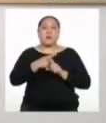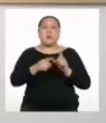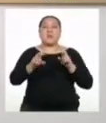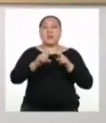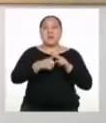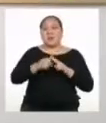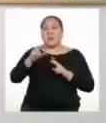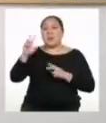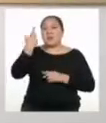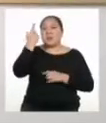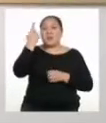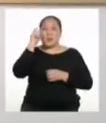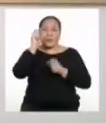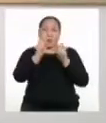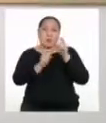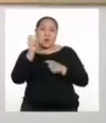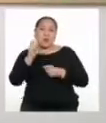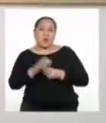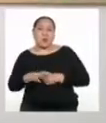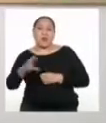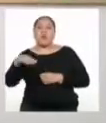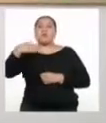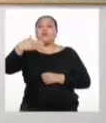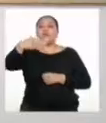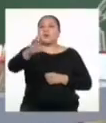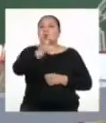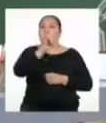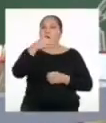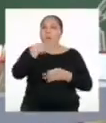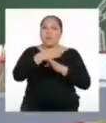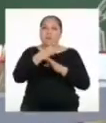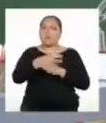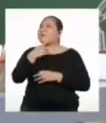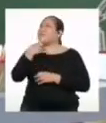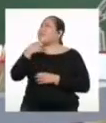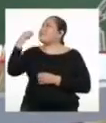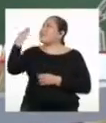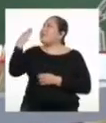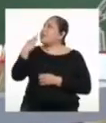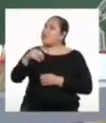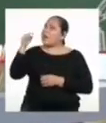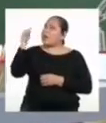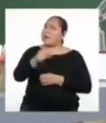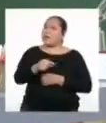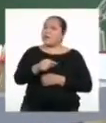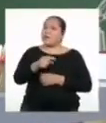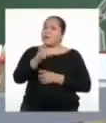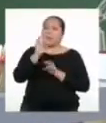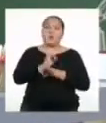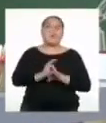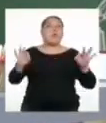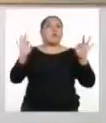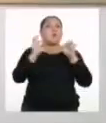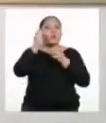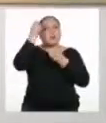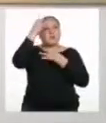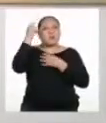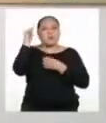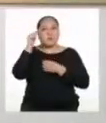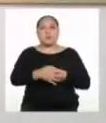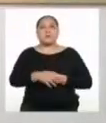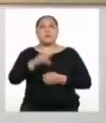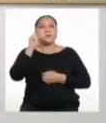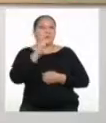tercera persona, como participa, las demás tendrán esa forma. ¿Verdad? Ese es un super dato a tener en cuenta.